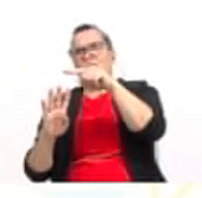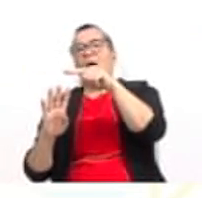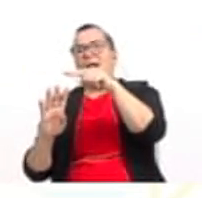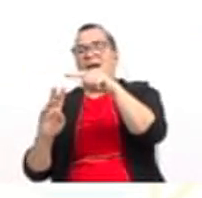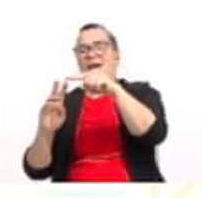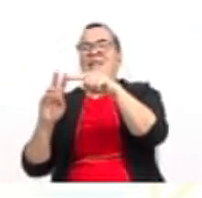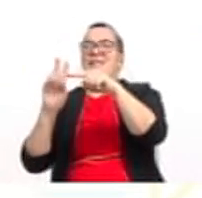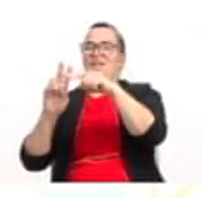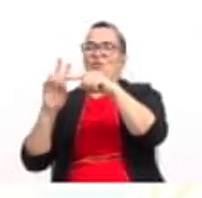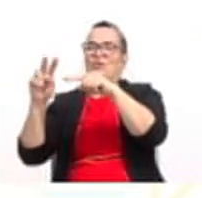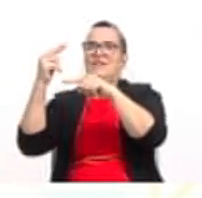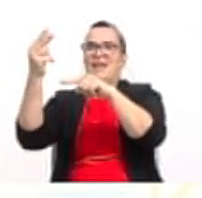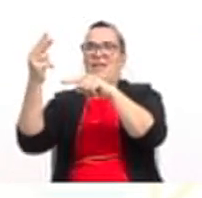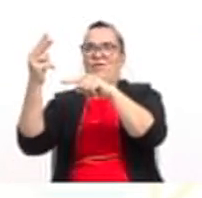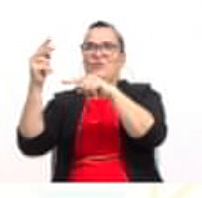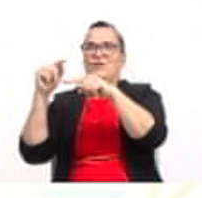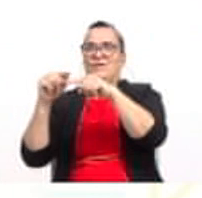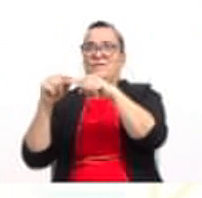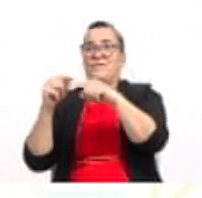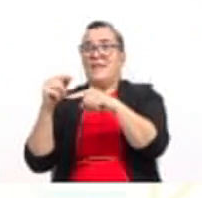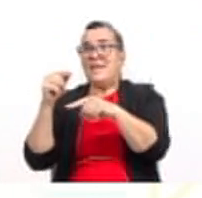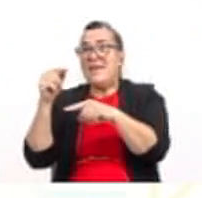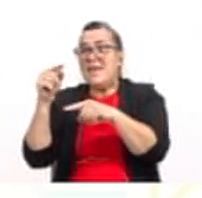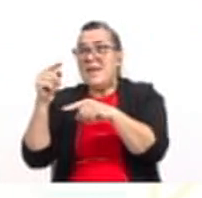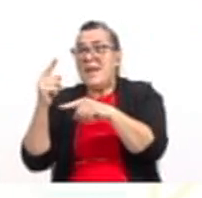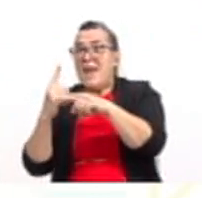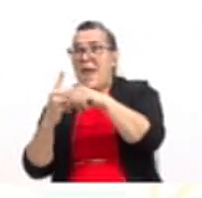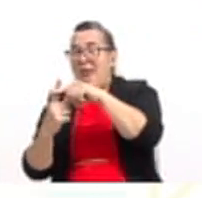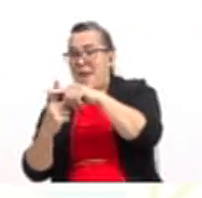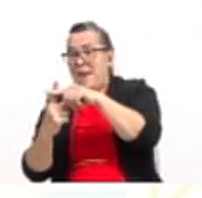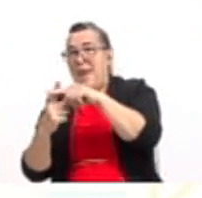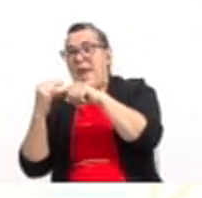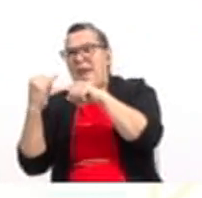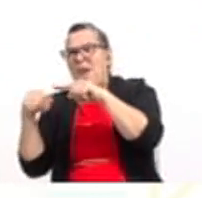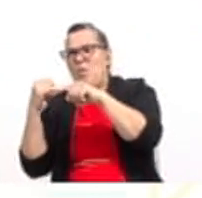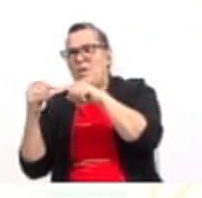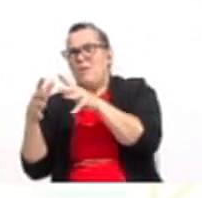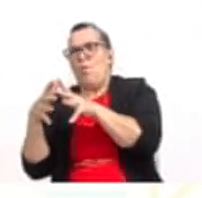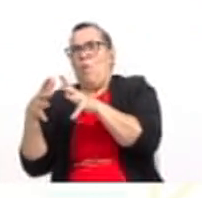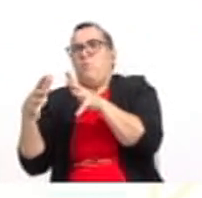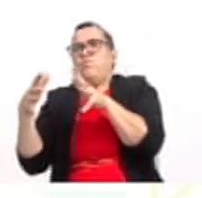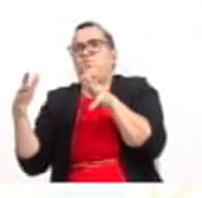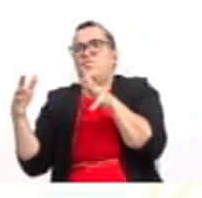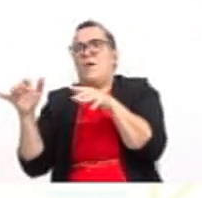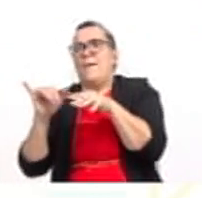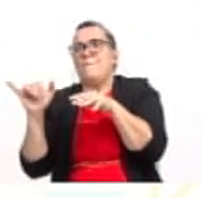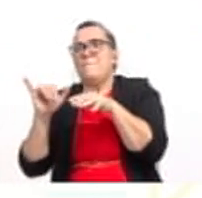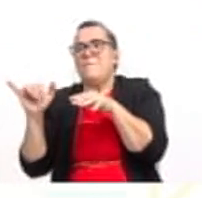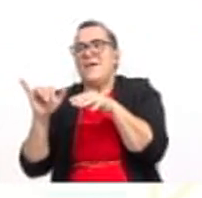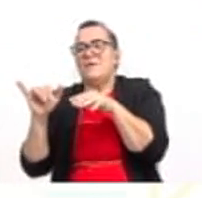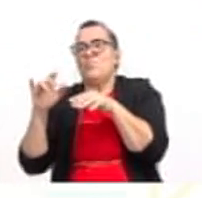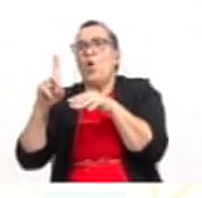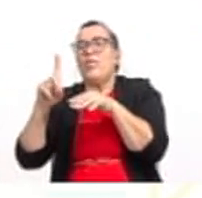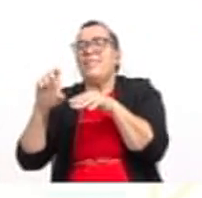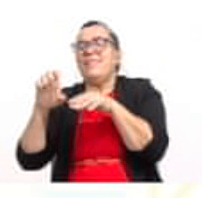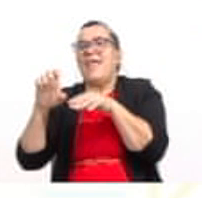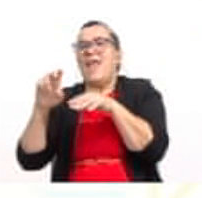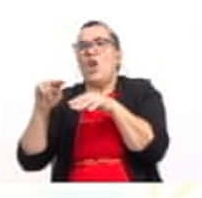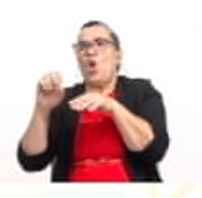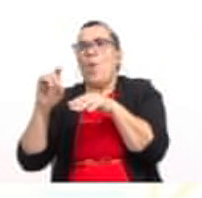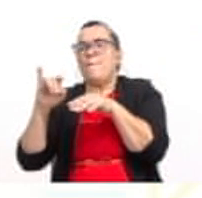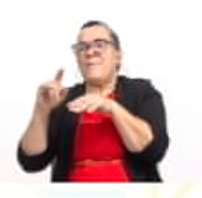a la 2. En el último término, vamos a amplificarlo para que tengan el mismo denominador. Es decir, que tengan